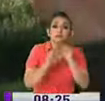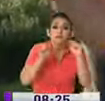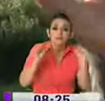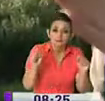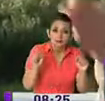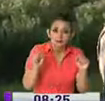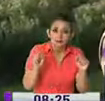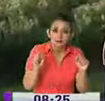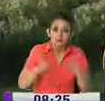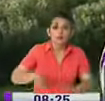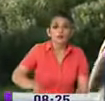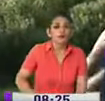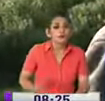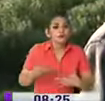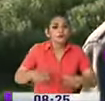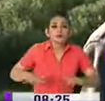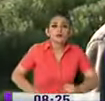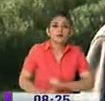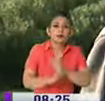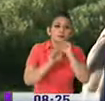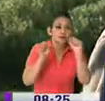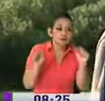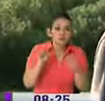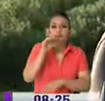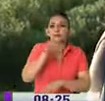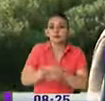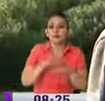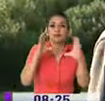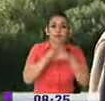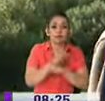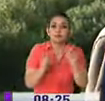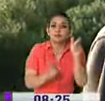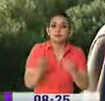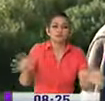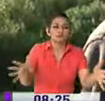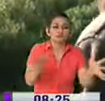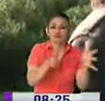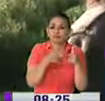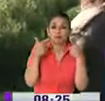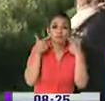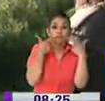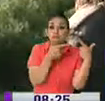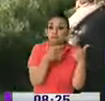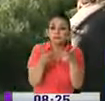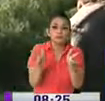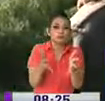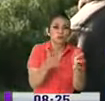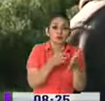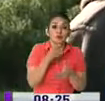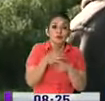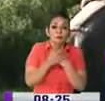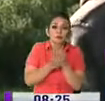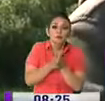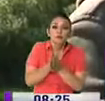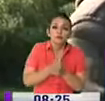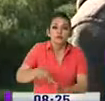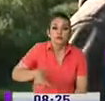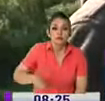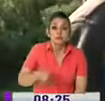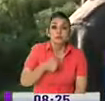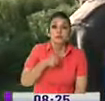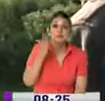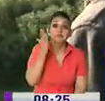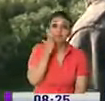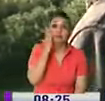el robo se está dando en ese horario donde no hay gente, donde no hay vigilancia, entonces ellos aprovechan para robar. A mi mami